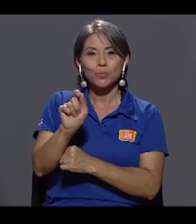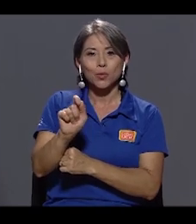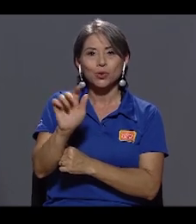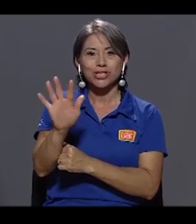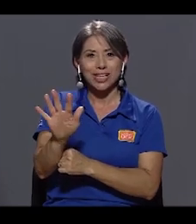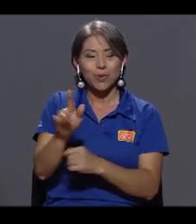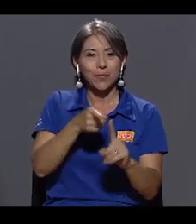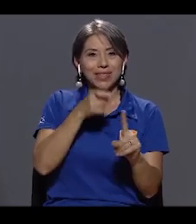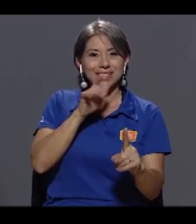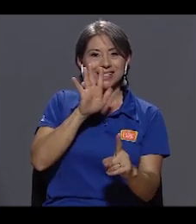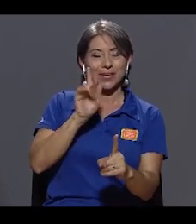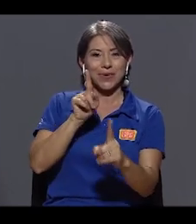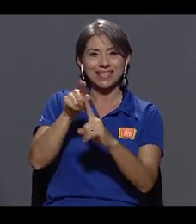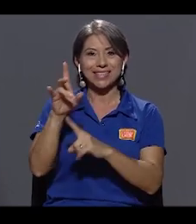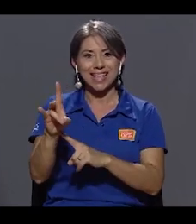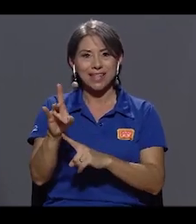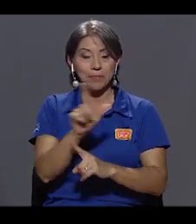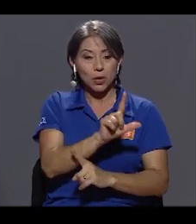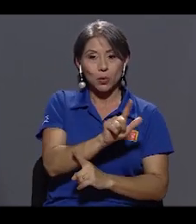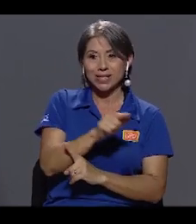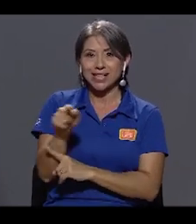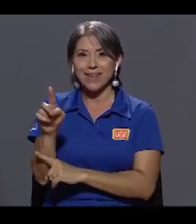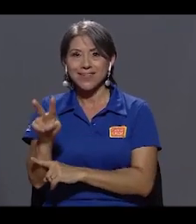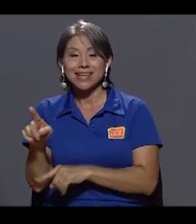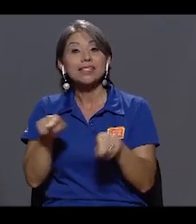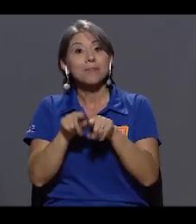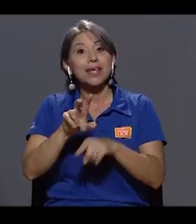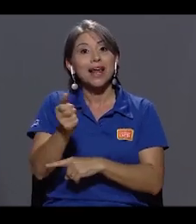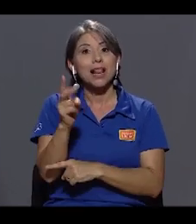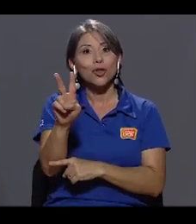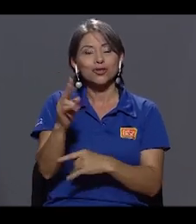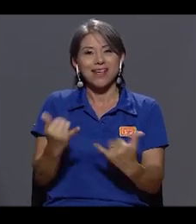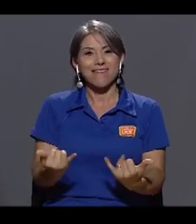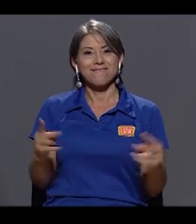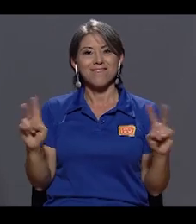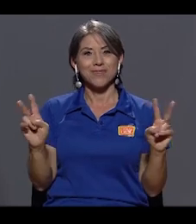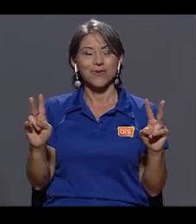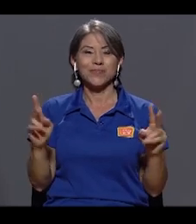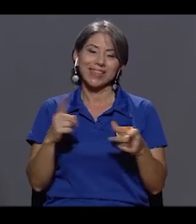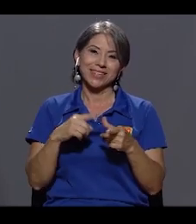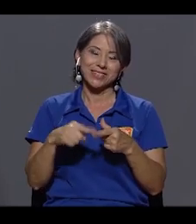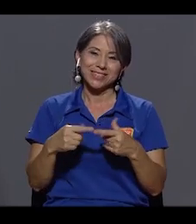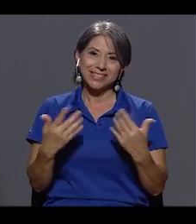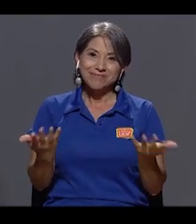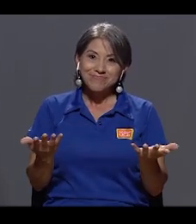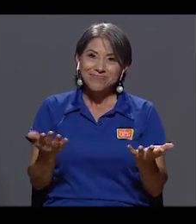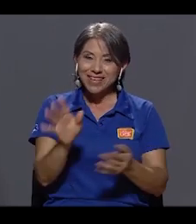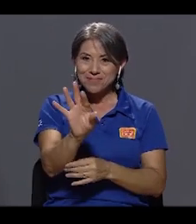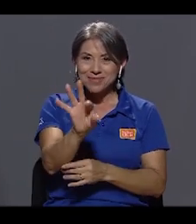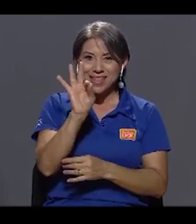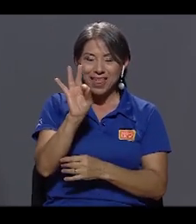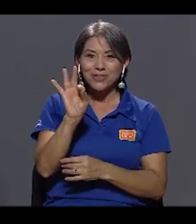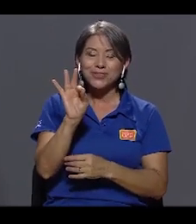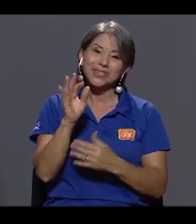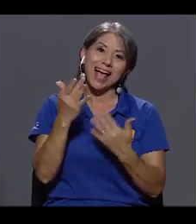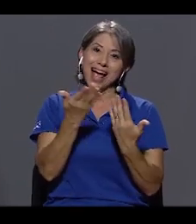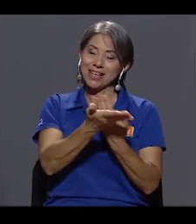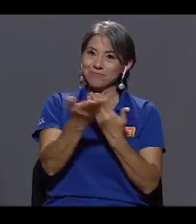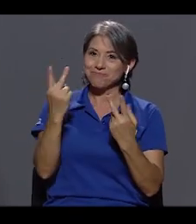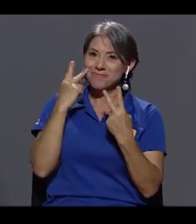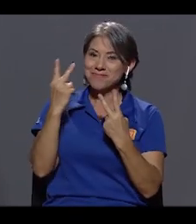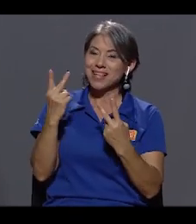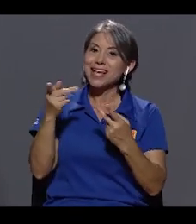de 5 a 7 de lunes a viernes. Y también lo pueden ver por Canal 2 ahí en vivo. Así que están invitados a casualmente